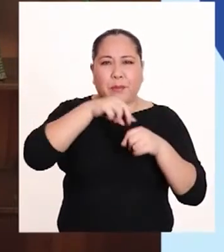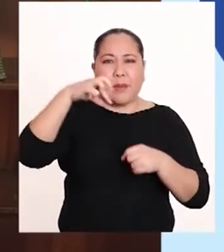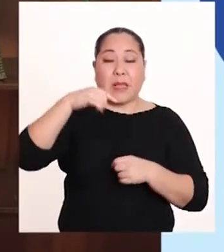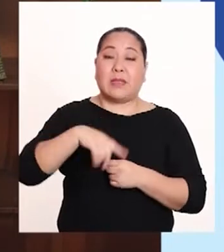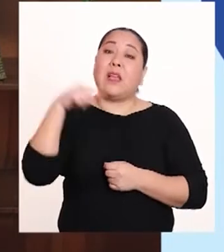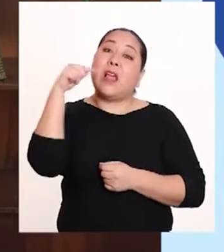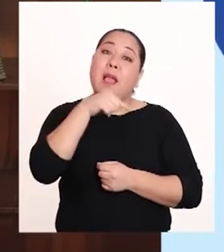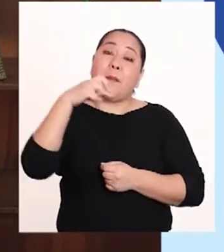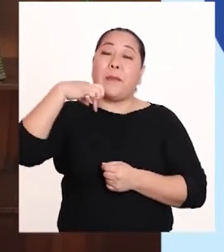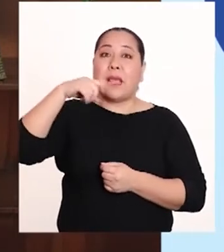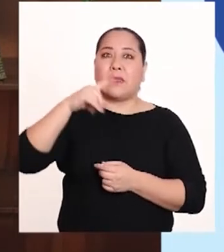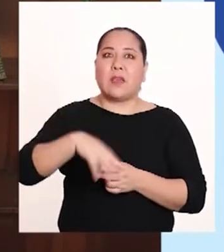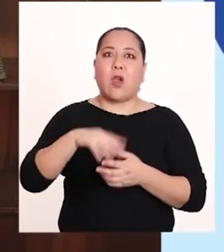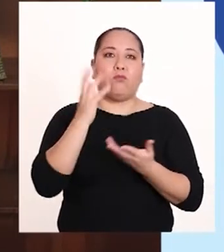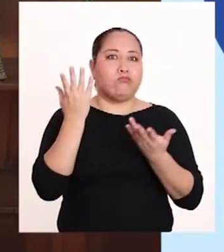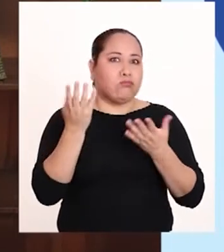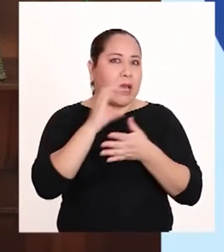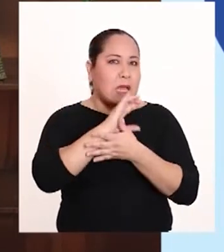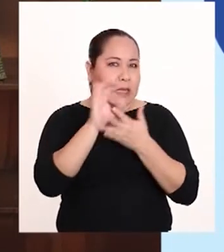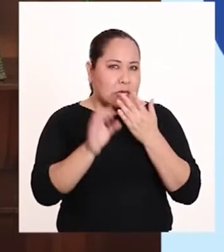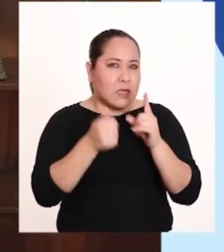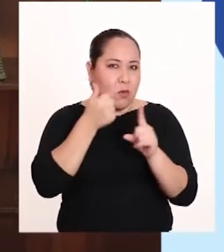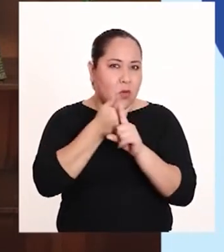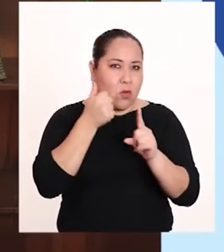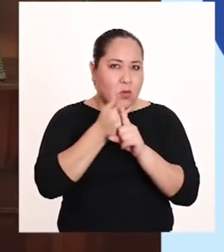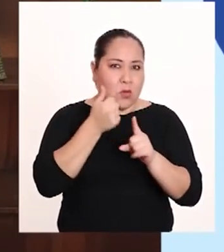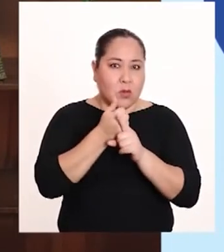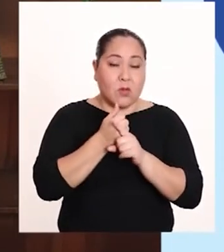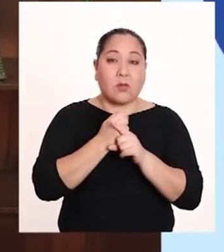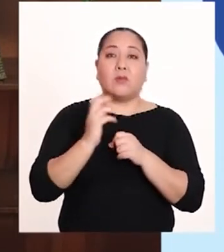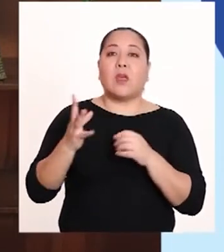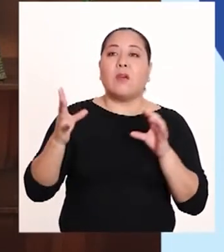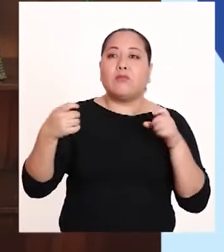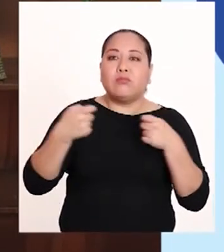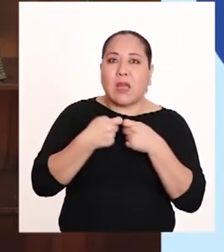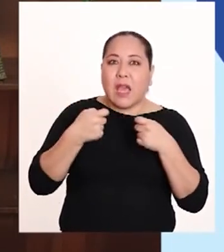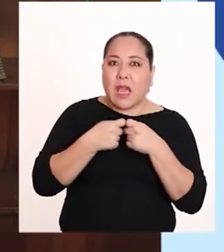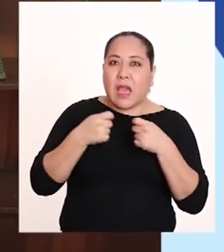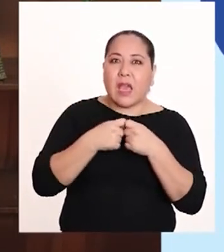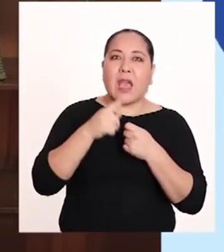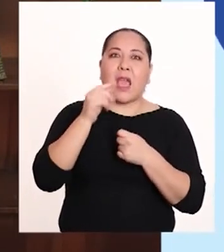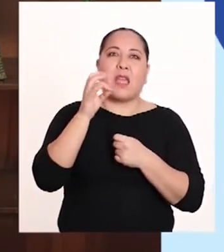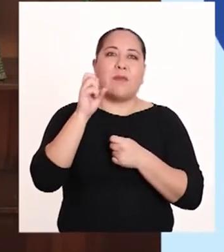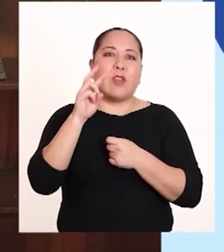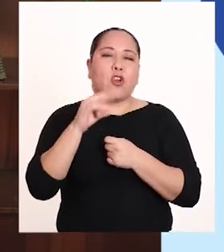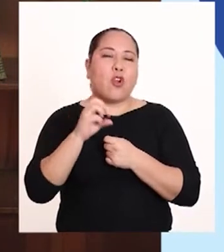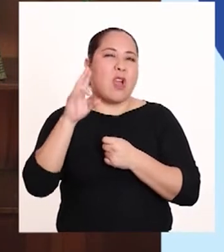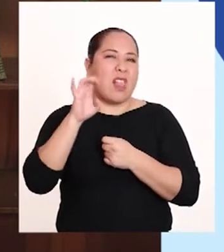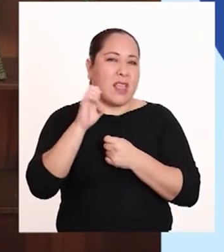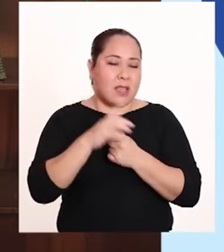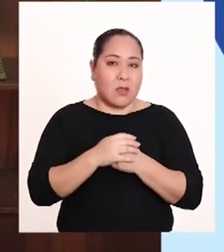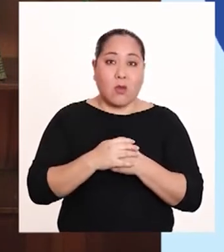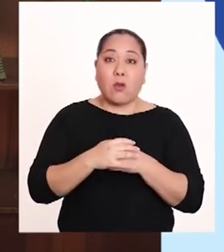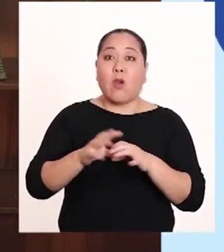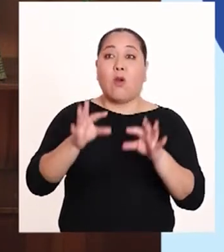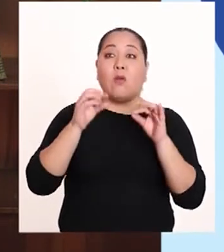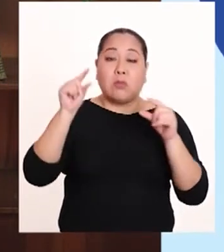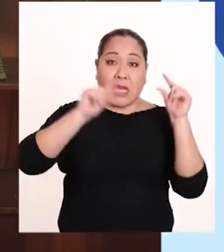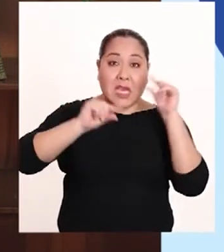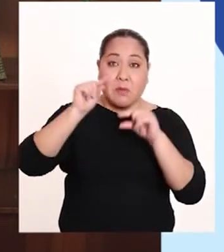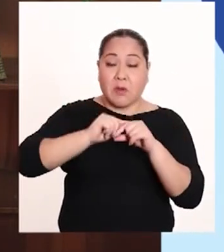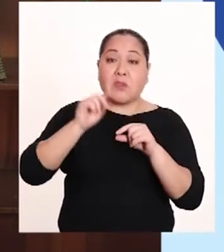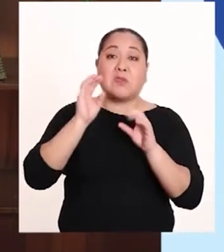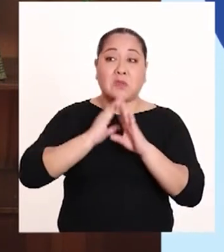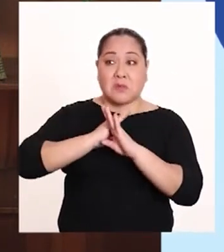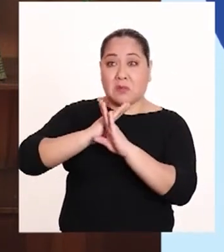plásticos tienen propiedades excelentes de aislamiento térmico y eléctrico, buena resistencia química, por ejemplo,